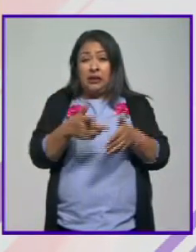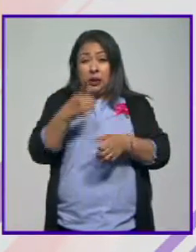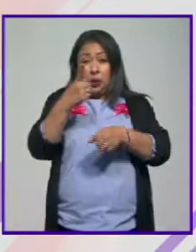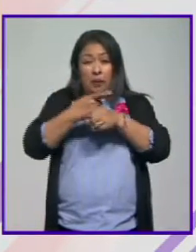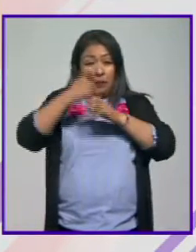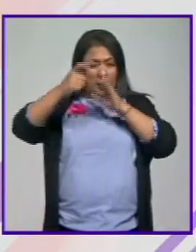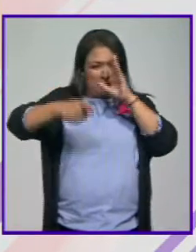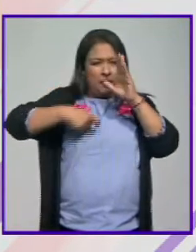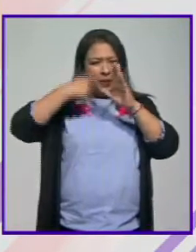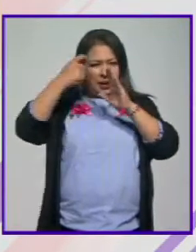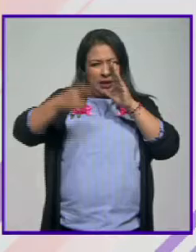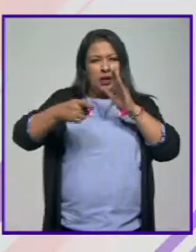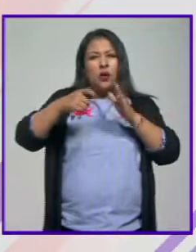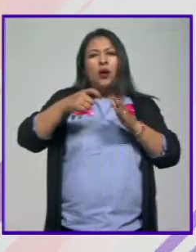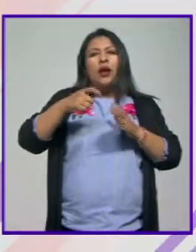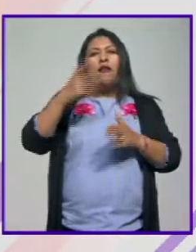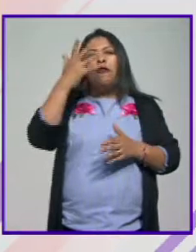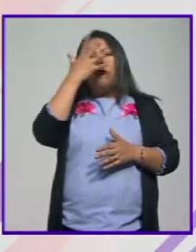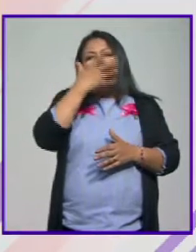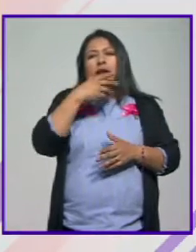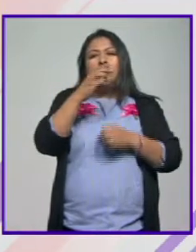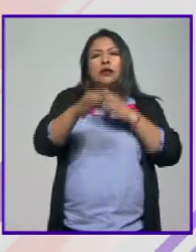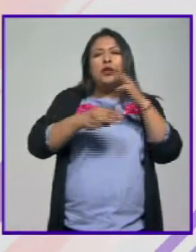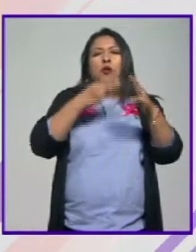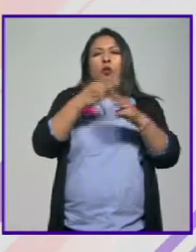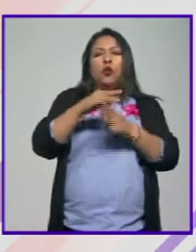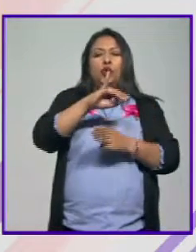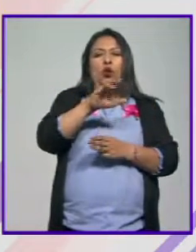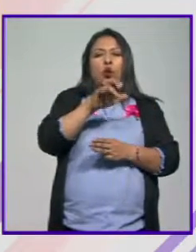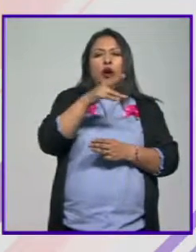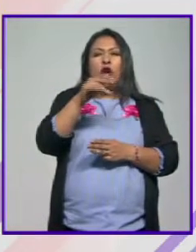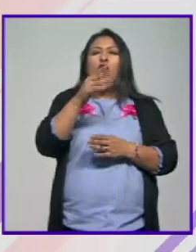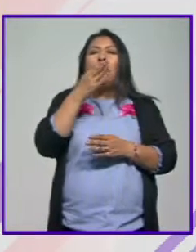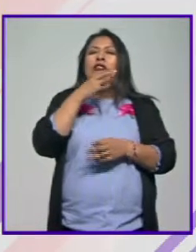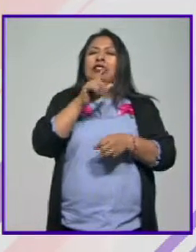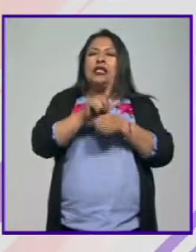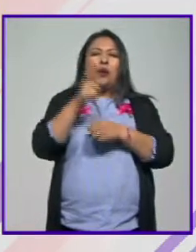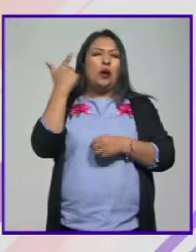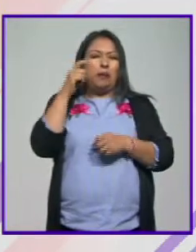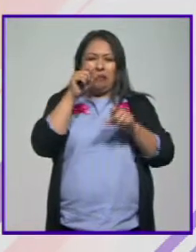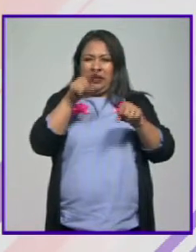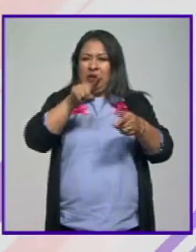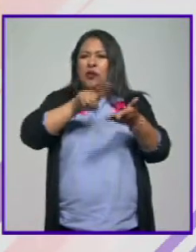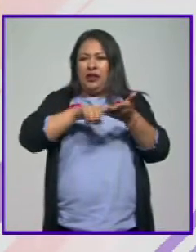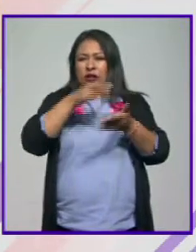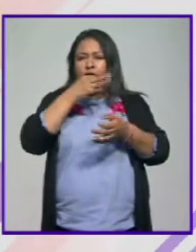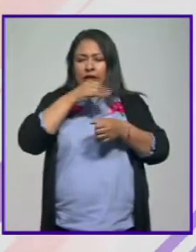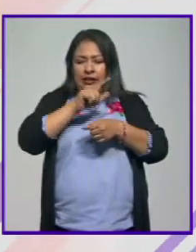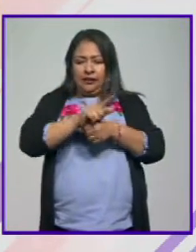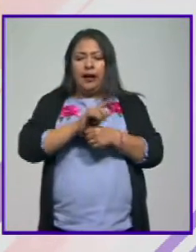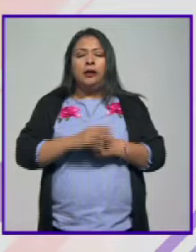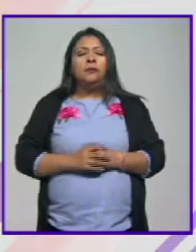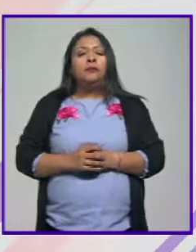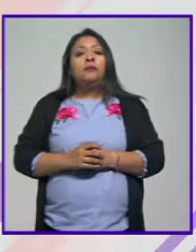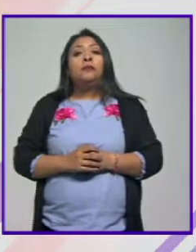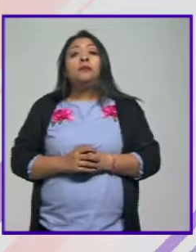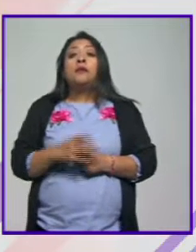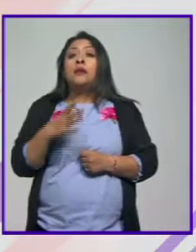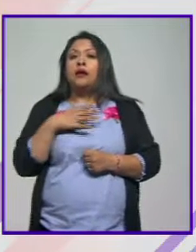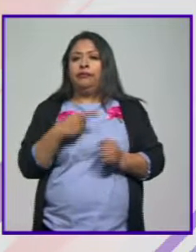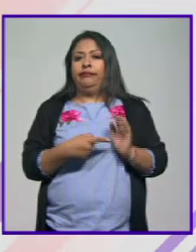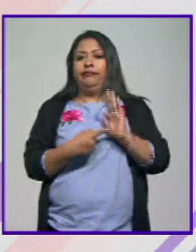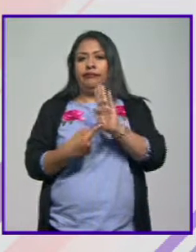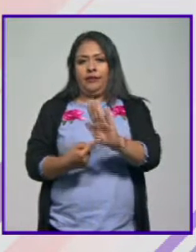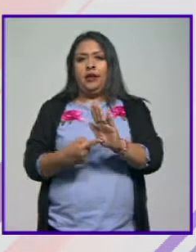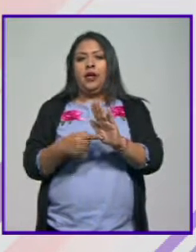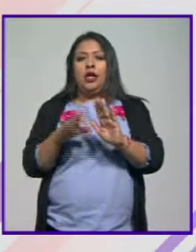película en el fantástico mundo de Juan Orolo en el festival de Guadalajara justo en esa misma edición del festival llevo el complot